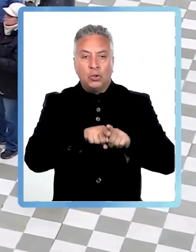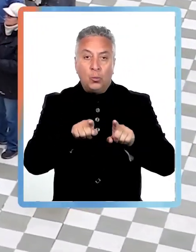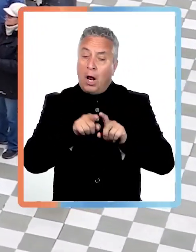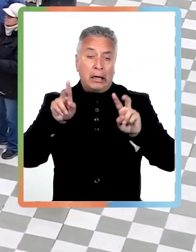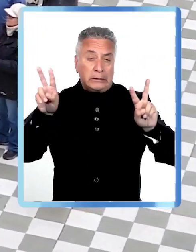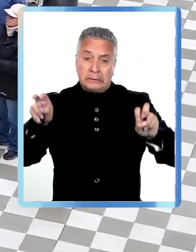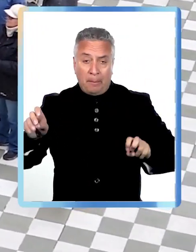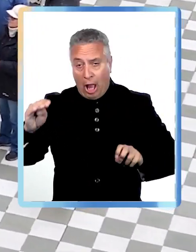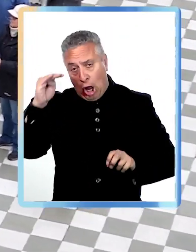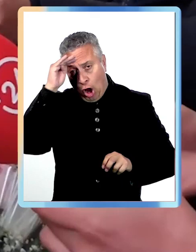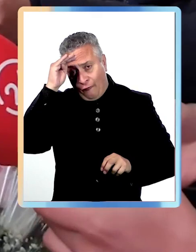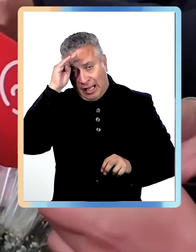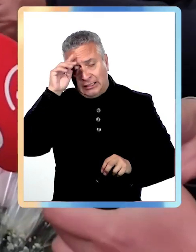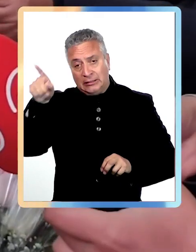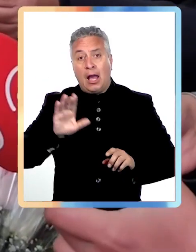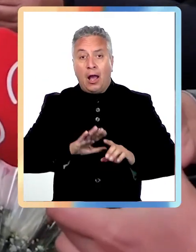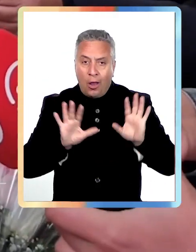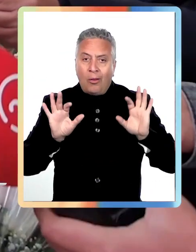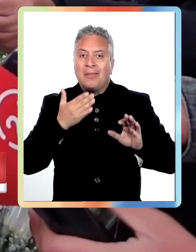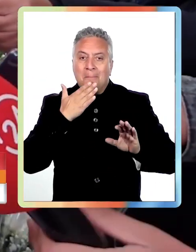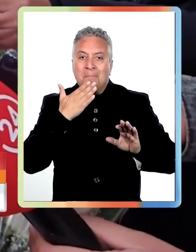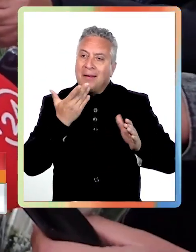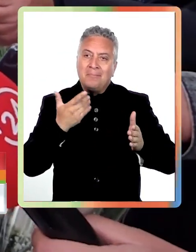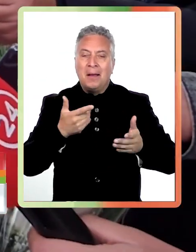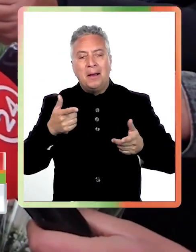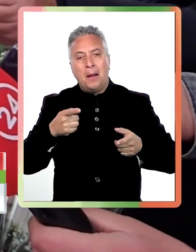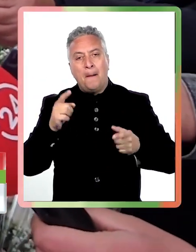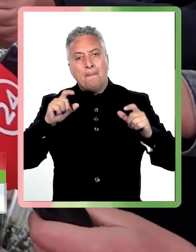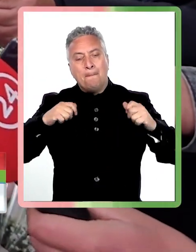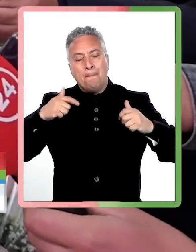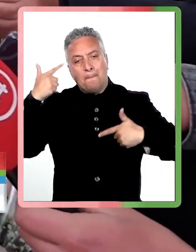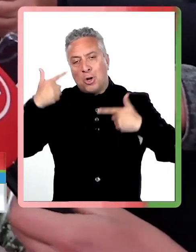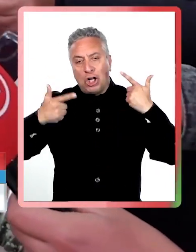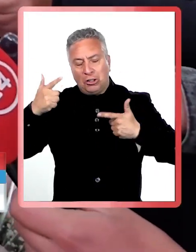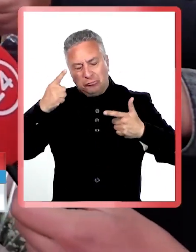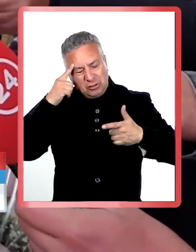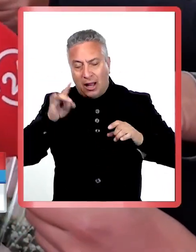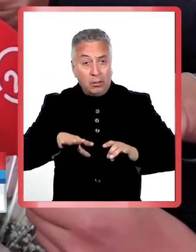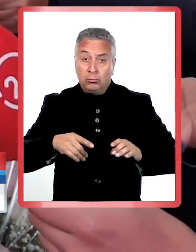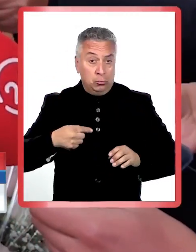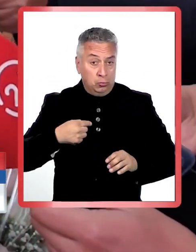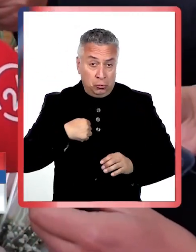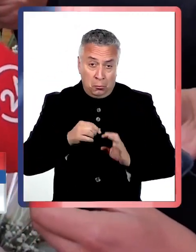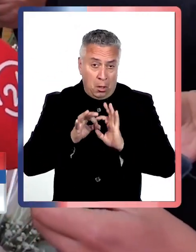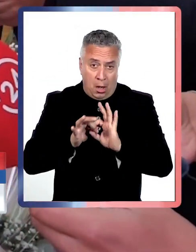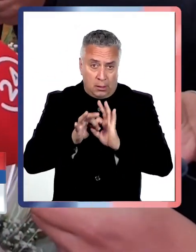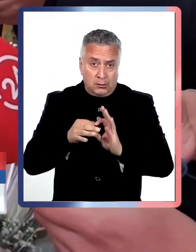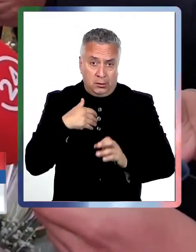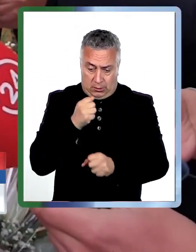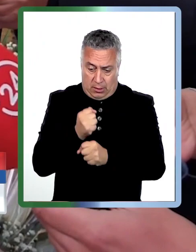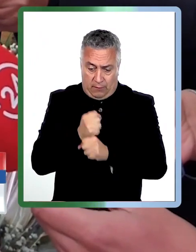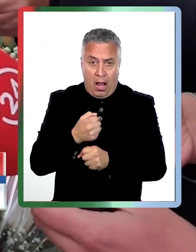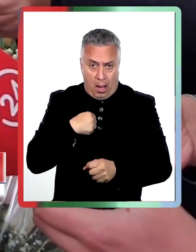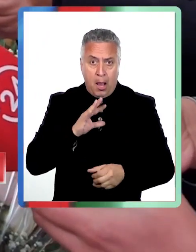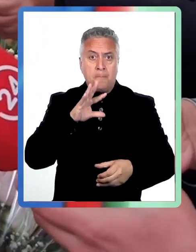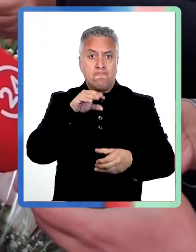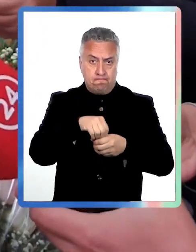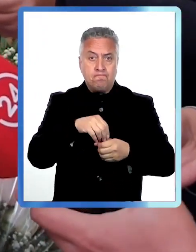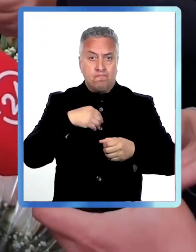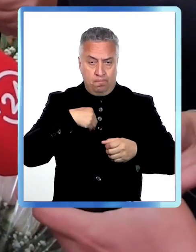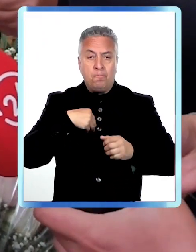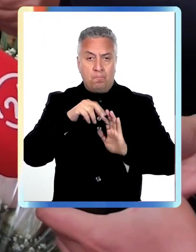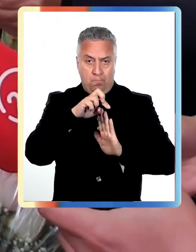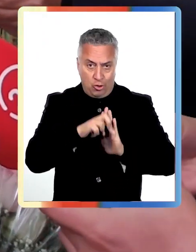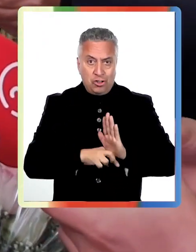de ajustes políticos. Estoy muy agradecida de haber sido parte de este proyecto y también quiero decir que estoy muy agradecida del